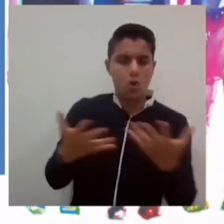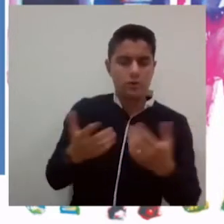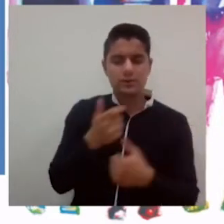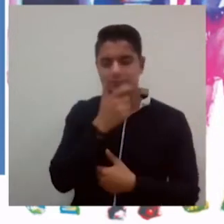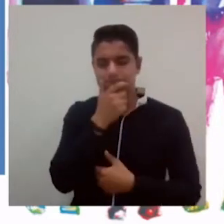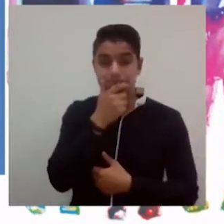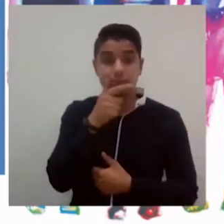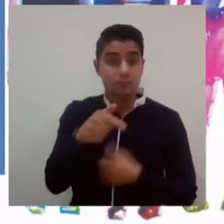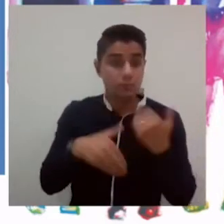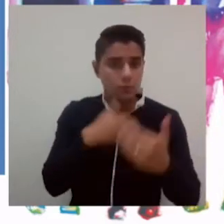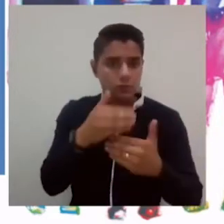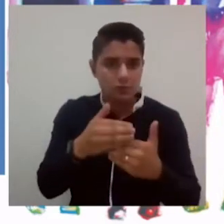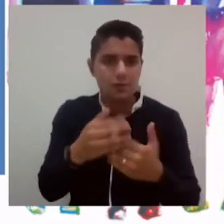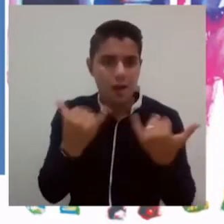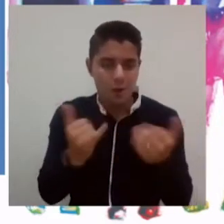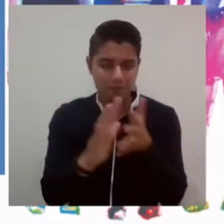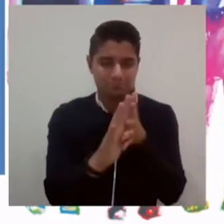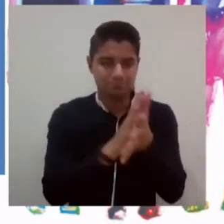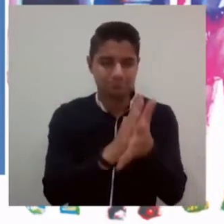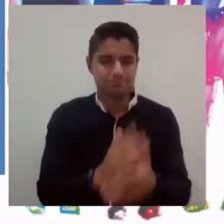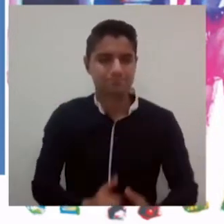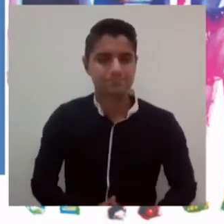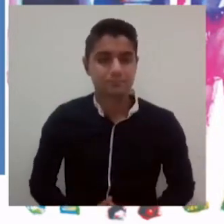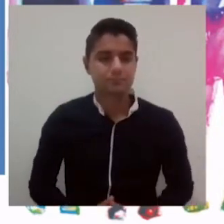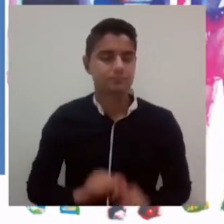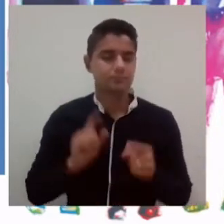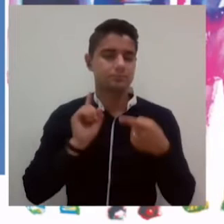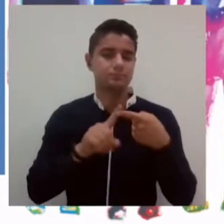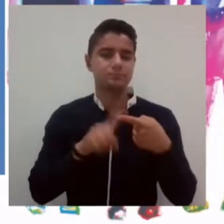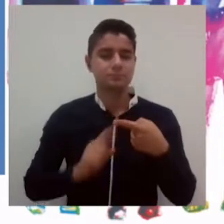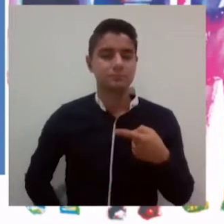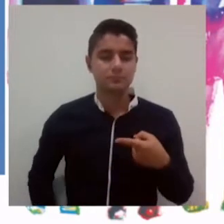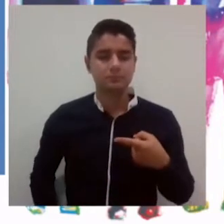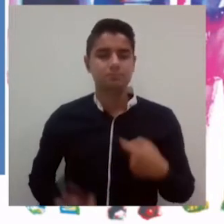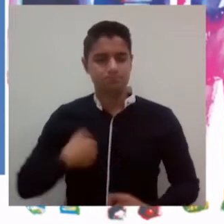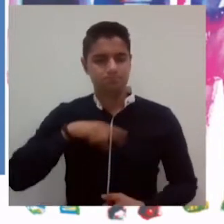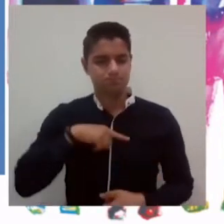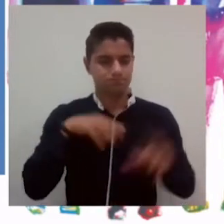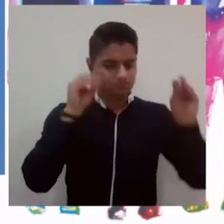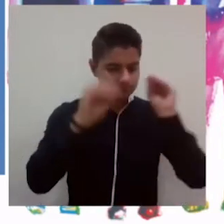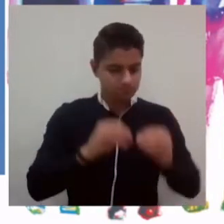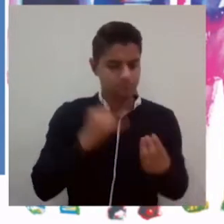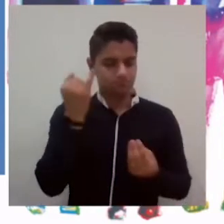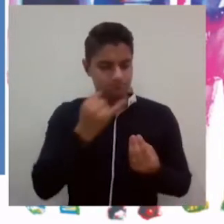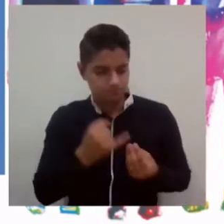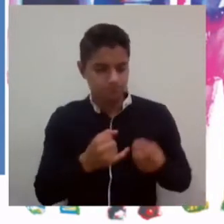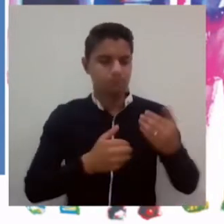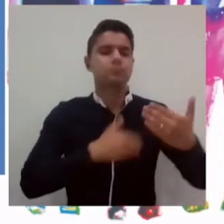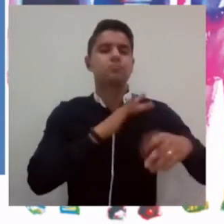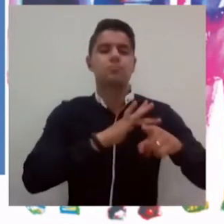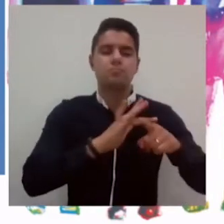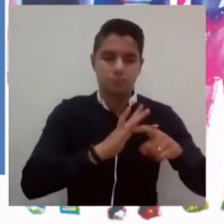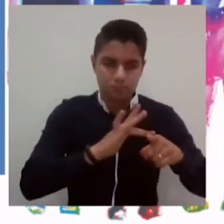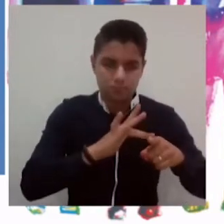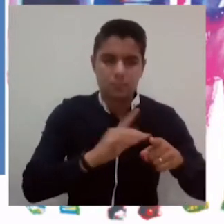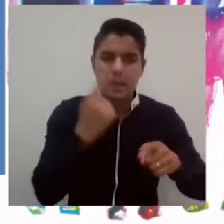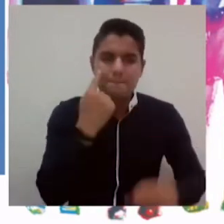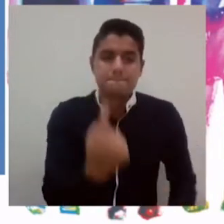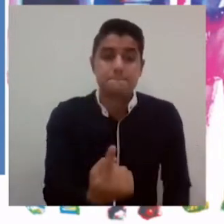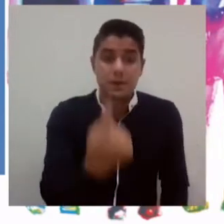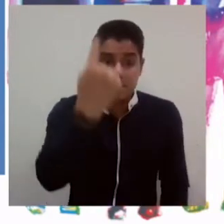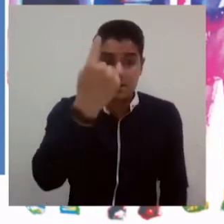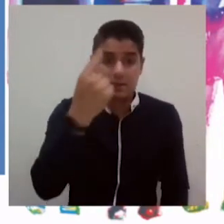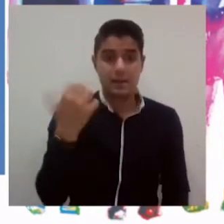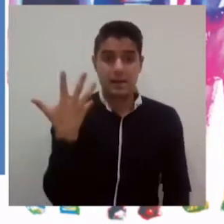podemos contarles hoy. Primero, diseñamos, preparamos e implementamos por primera vez en los 50 años de historia del